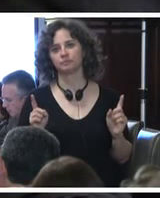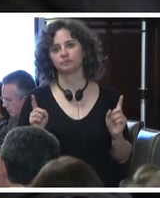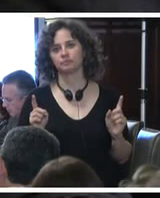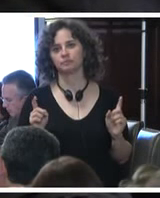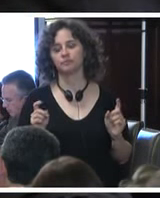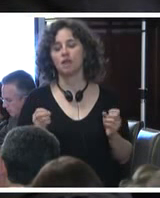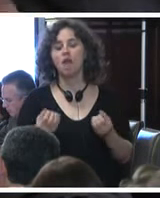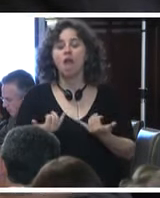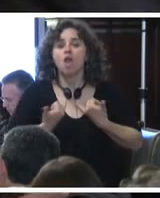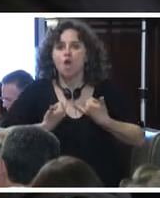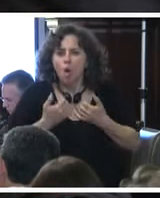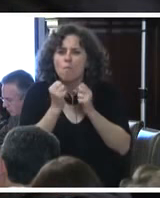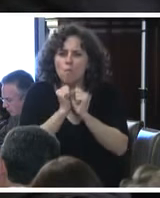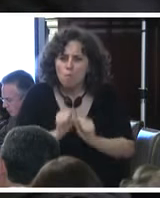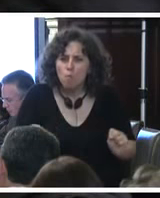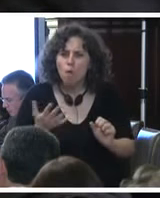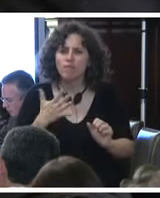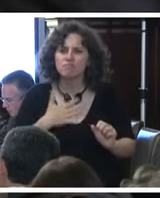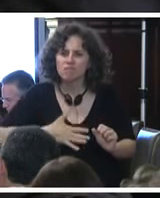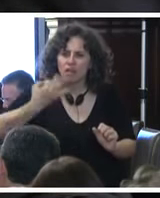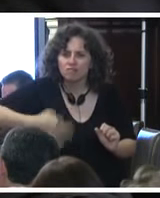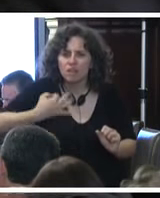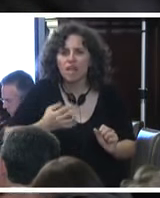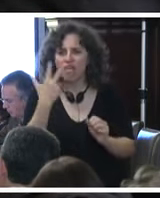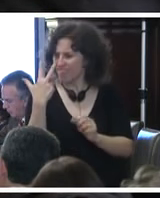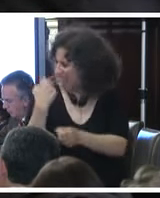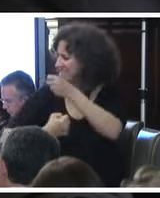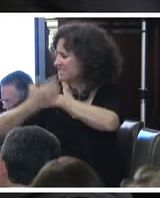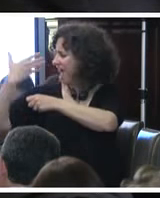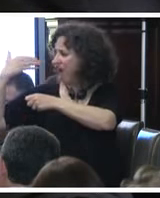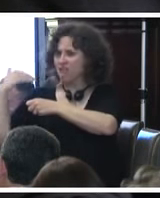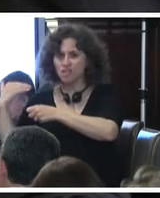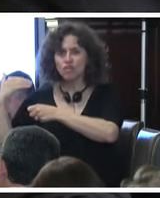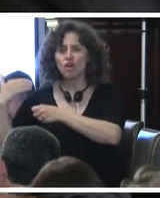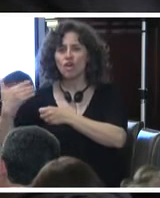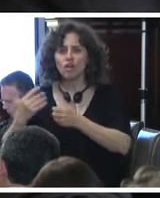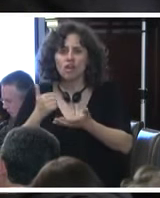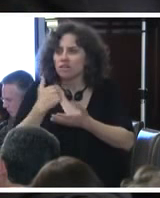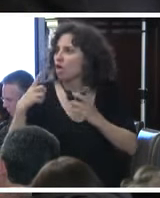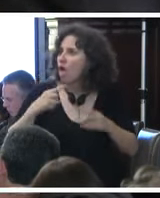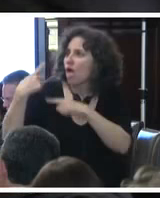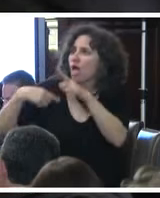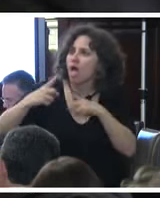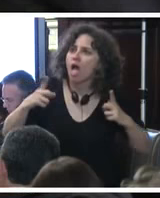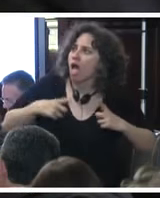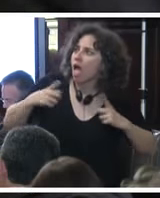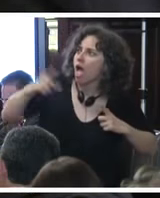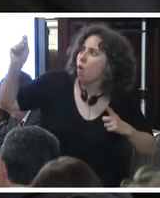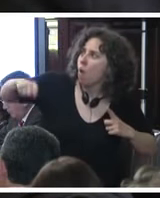¿Cómo puede ser posible que a tres años y estemos esperando que el juez